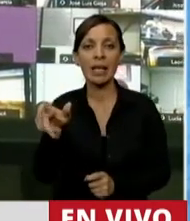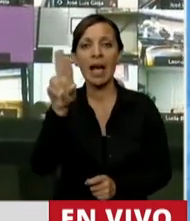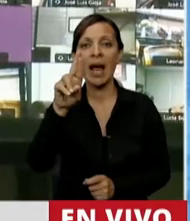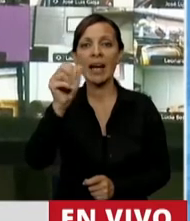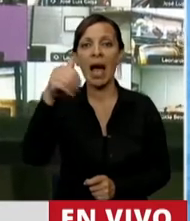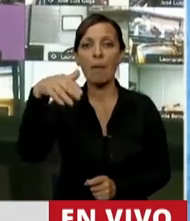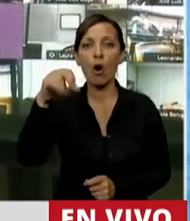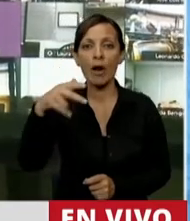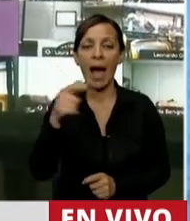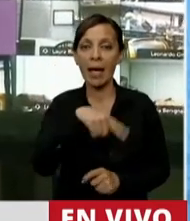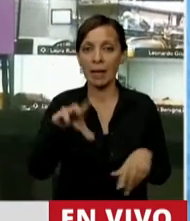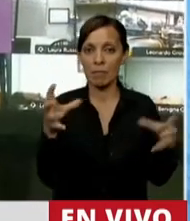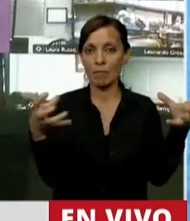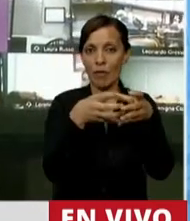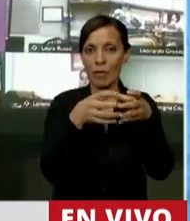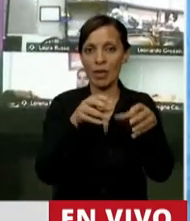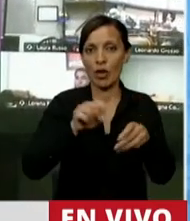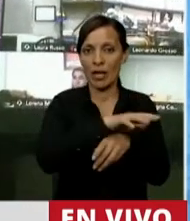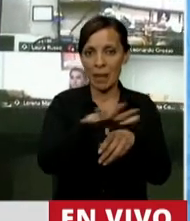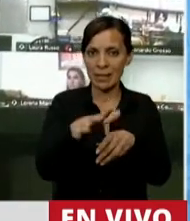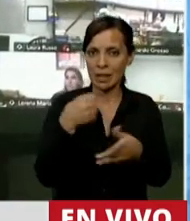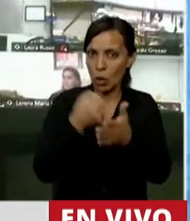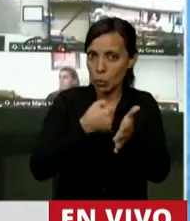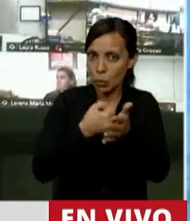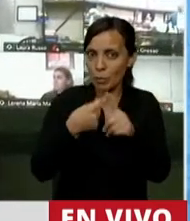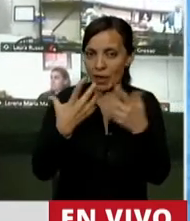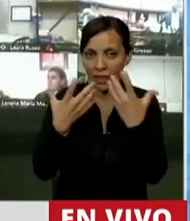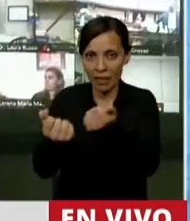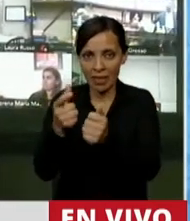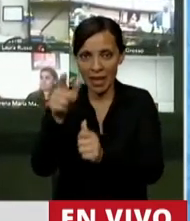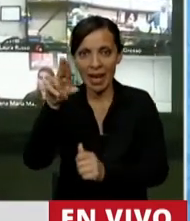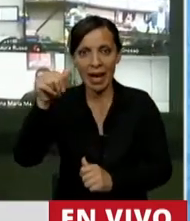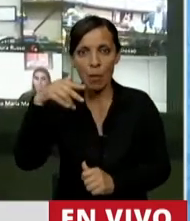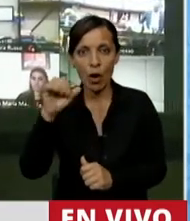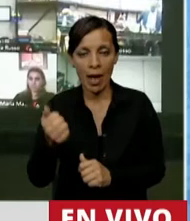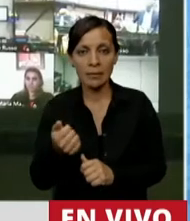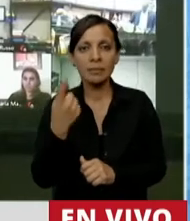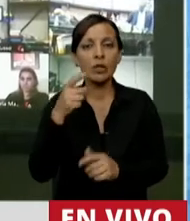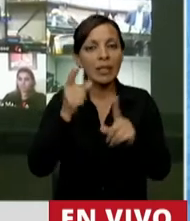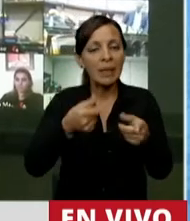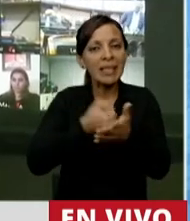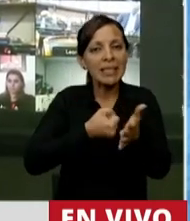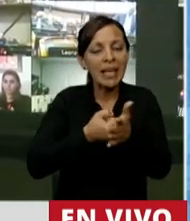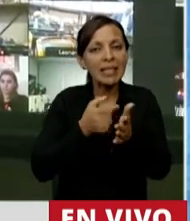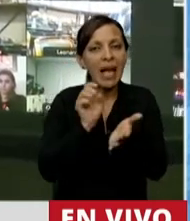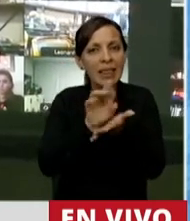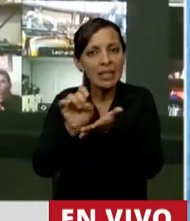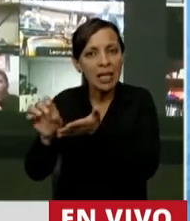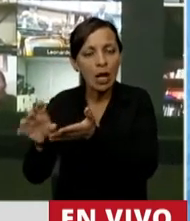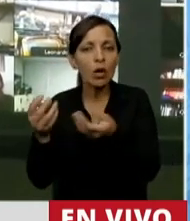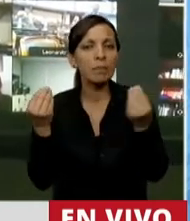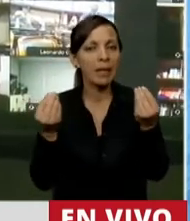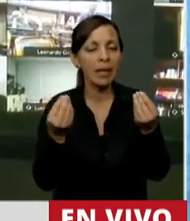cual el movimiento campesino ha peleado muchísimo, y también se intentan llevar adelante este tipo de desalojos a partir